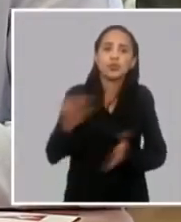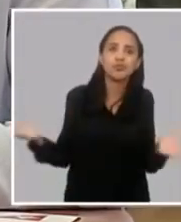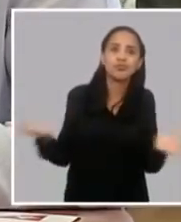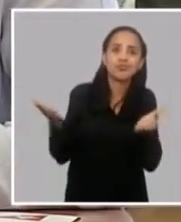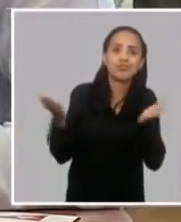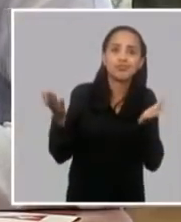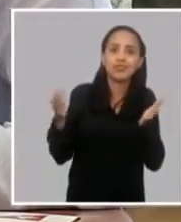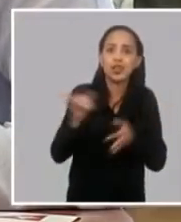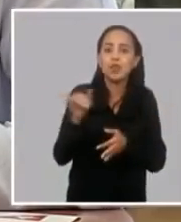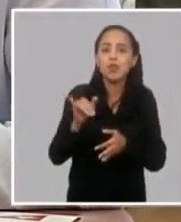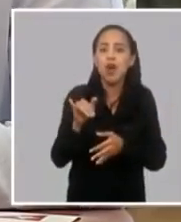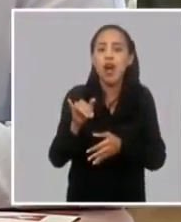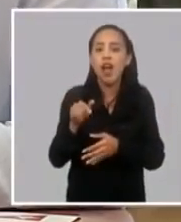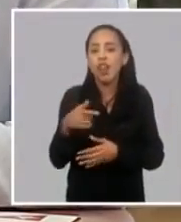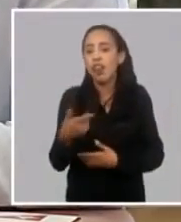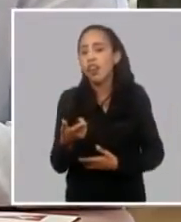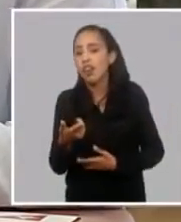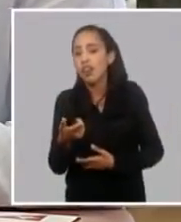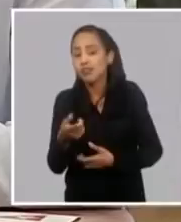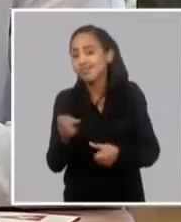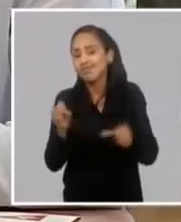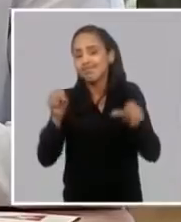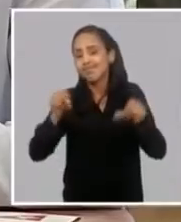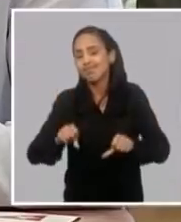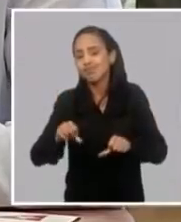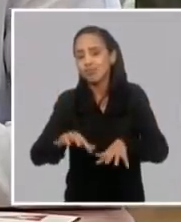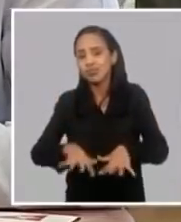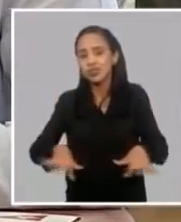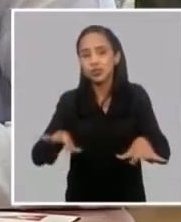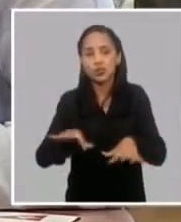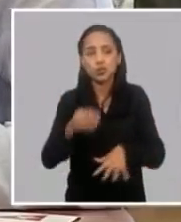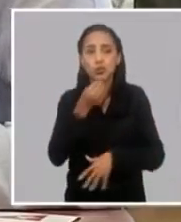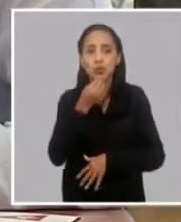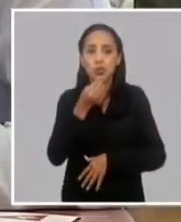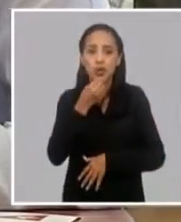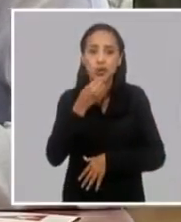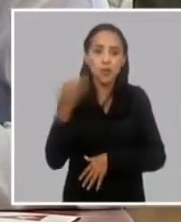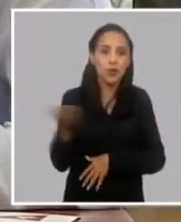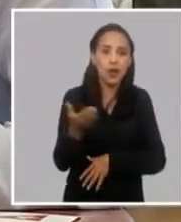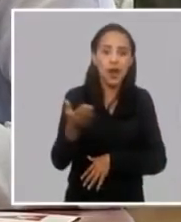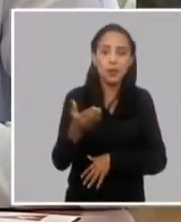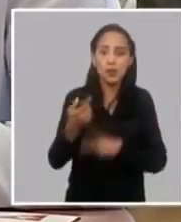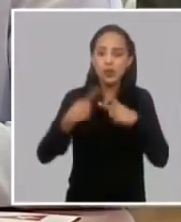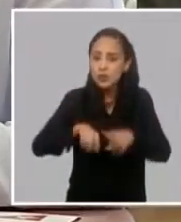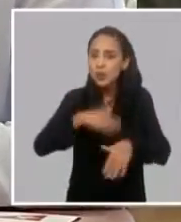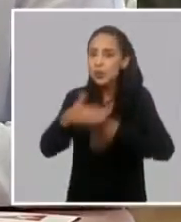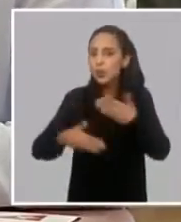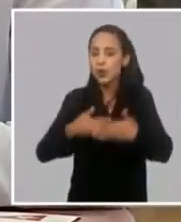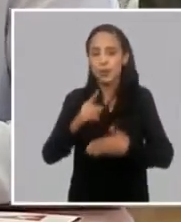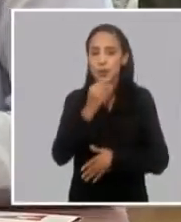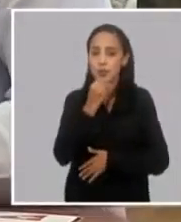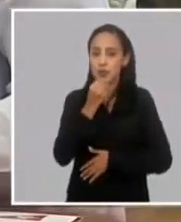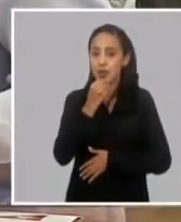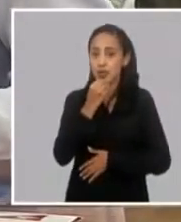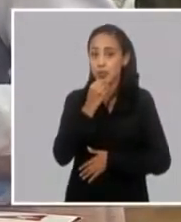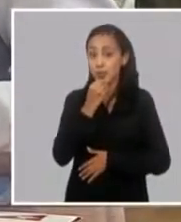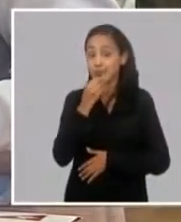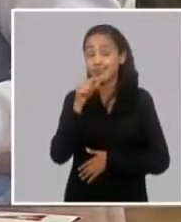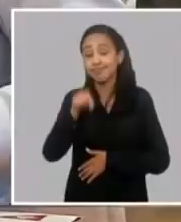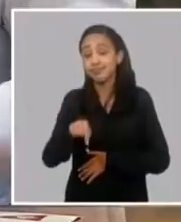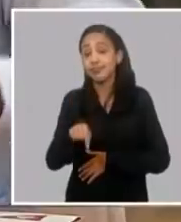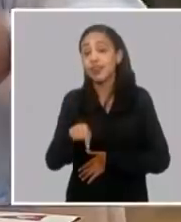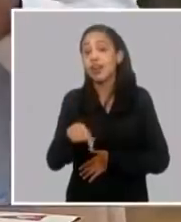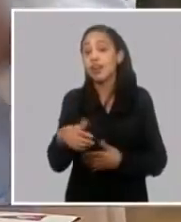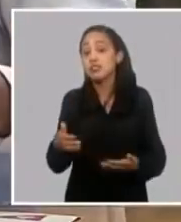bloqueo nos retrasa ese bloqueo no nos permite avanzar a la velocidad que necesitamos y eso ocasiona